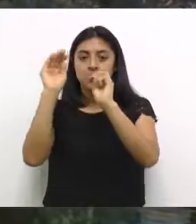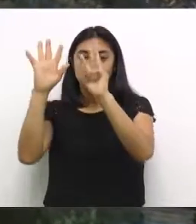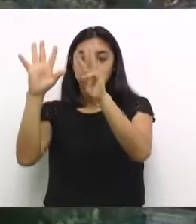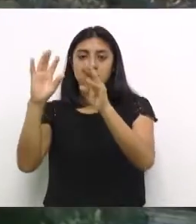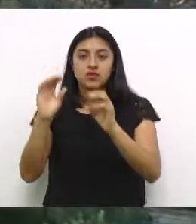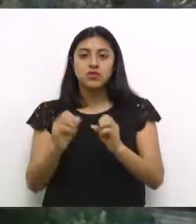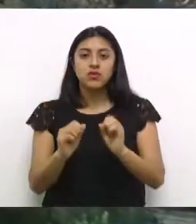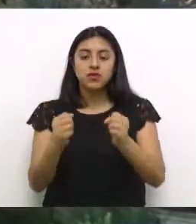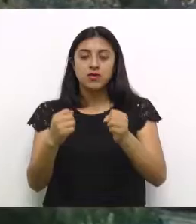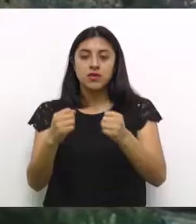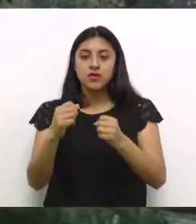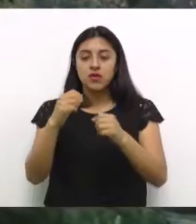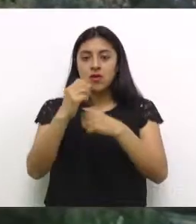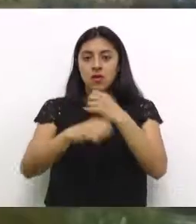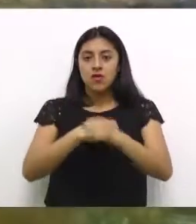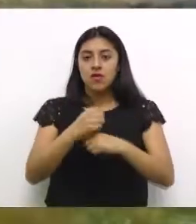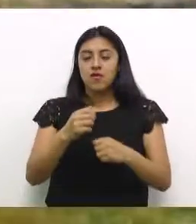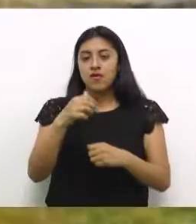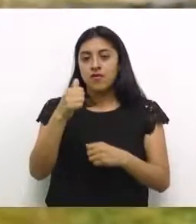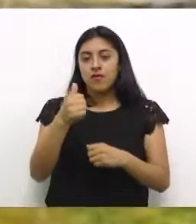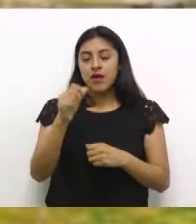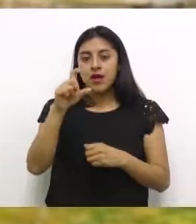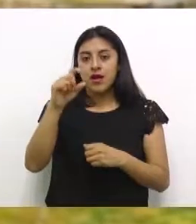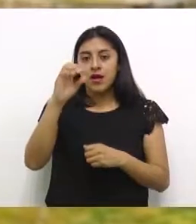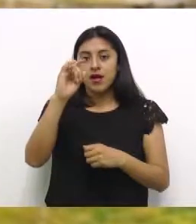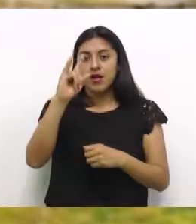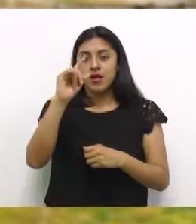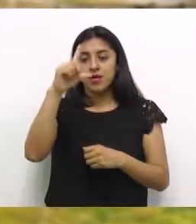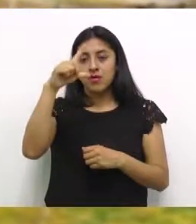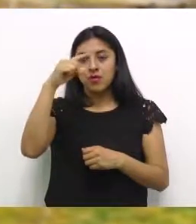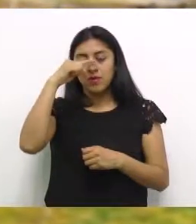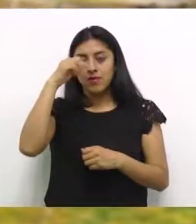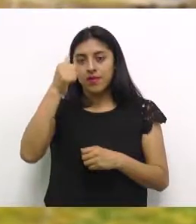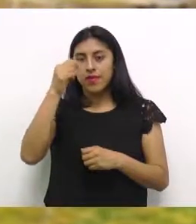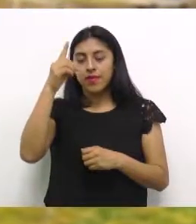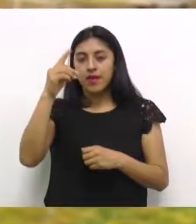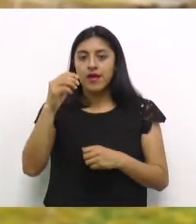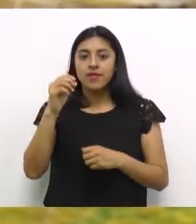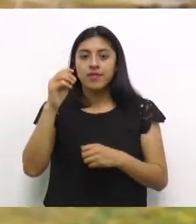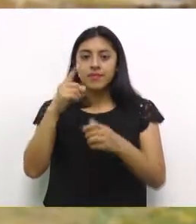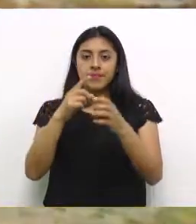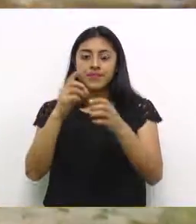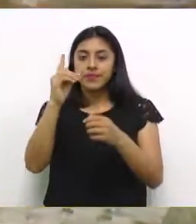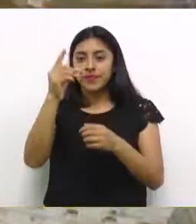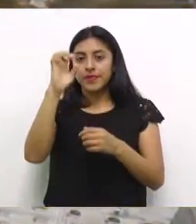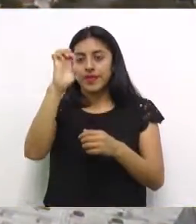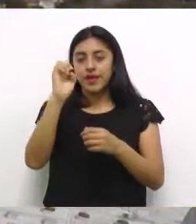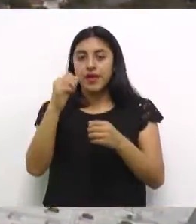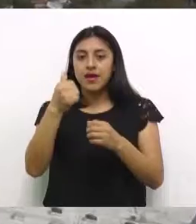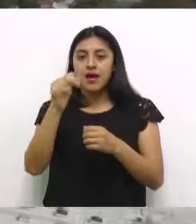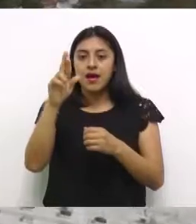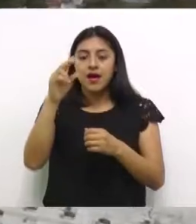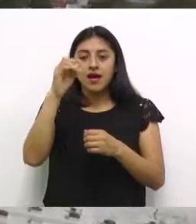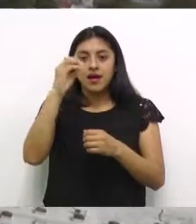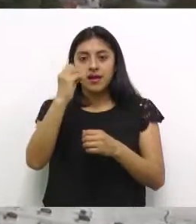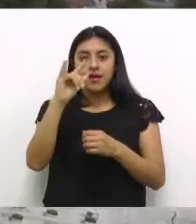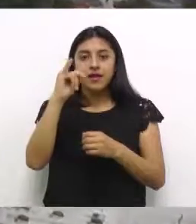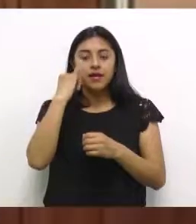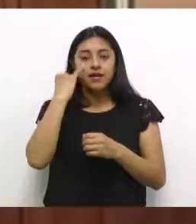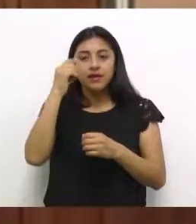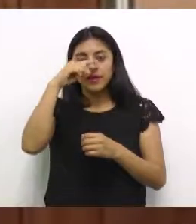1958 fundó la Facultad de Arquitectura de la USAC, donde tuvo la oportunidad de impartir conocimientos como docente.